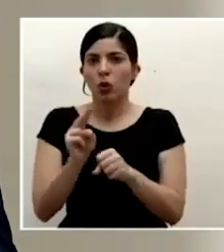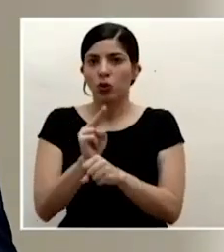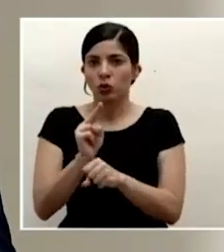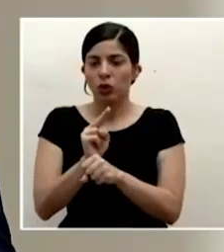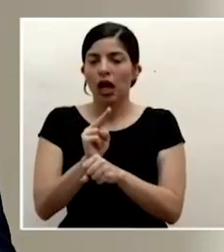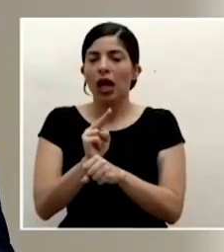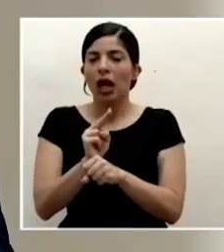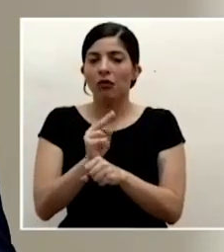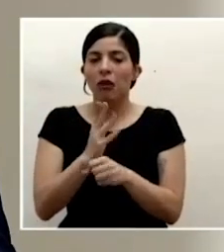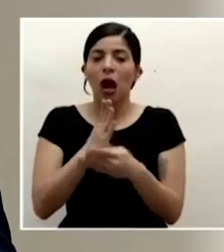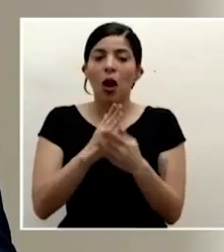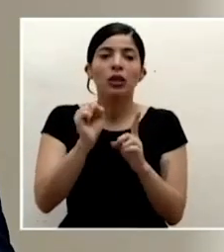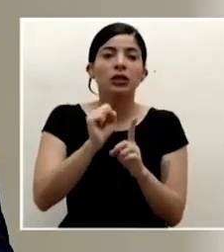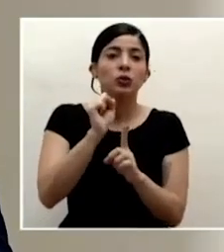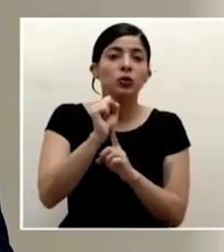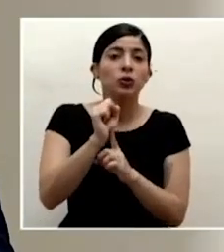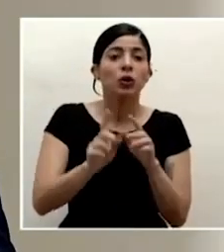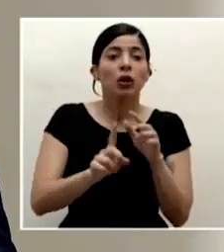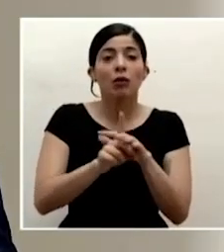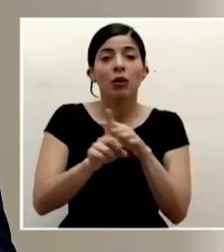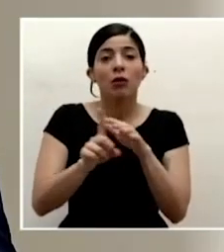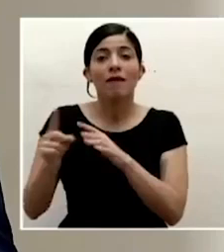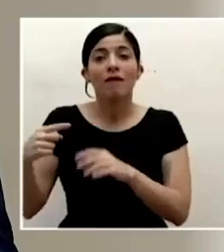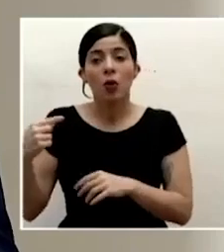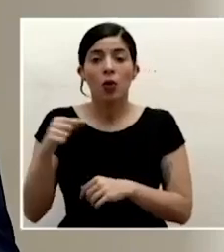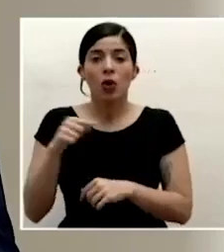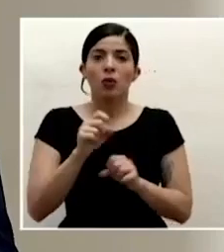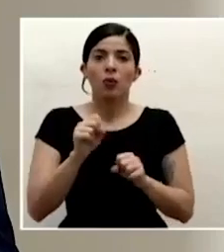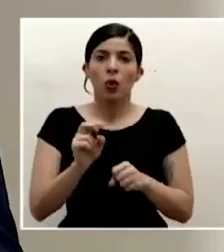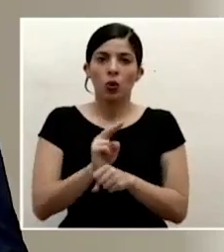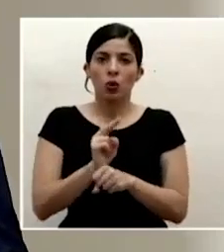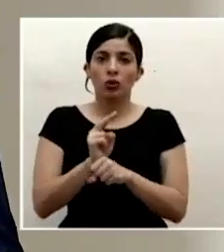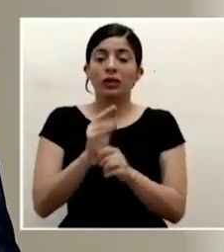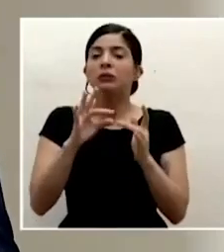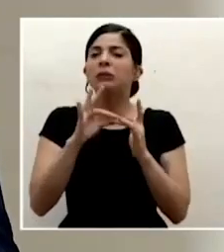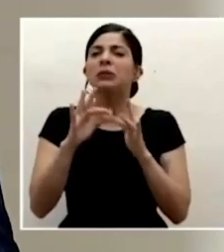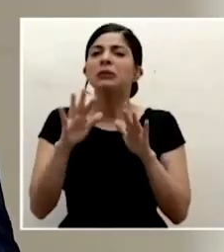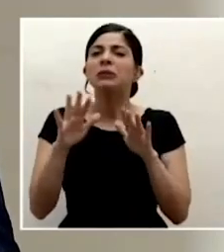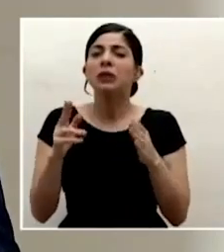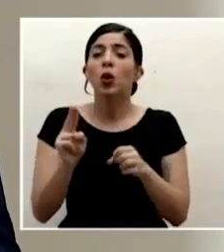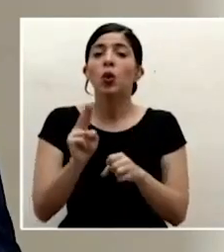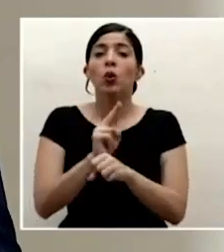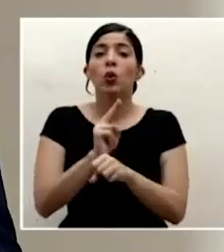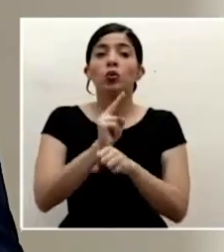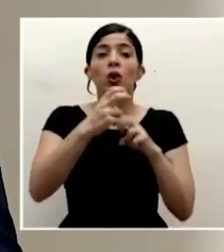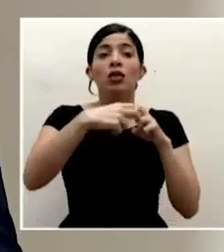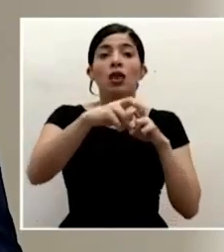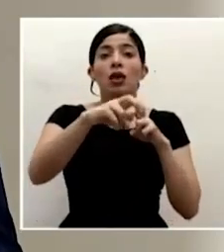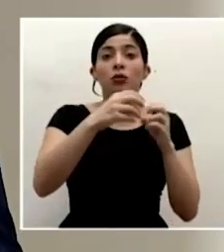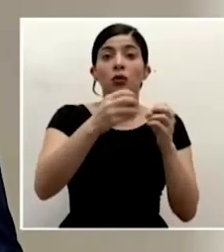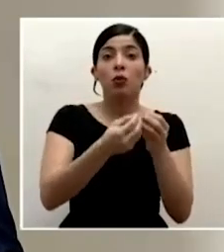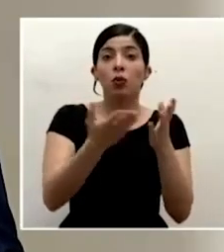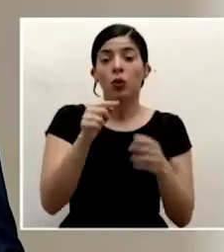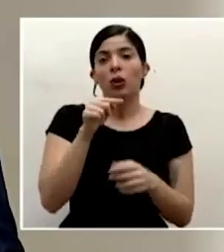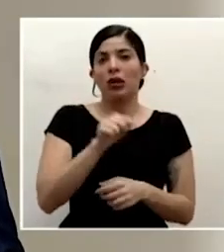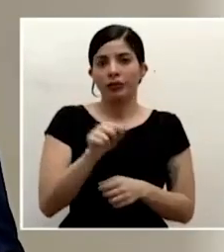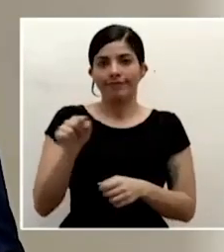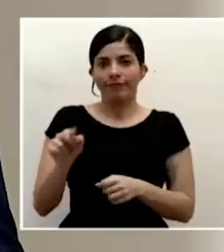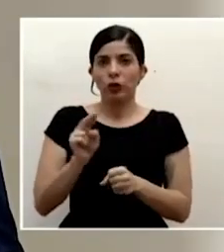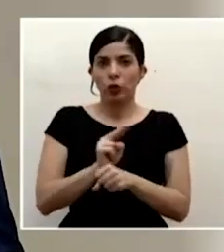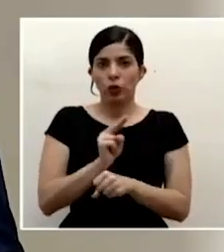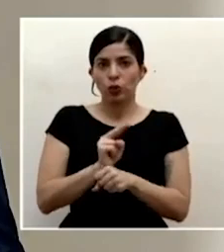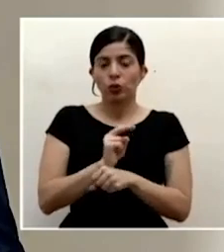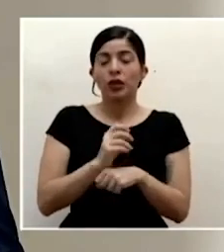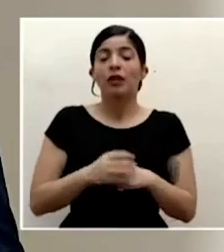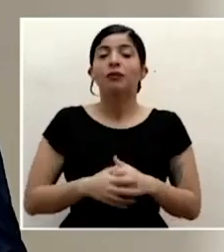presentar con mucha frecuencia, que sobre todo es en el uso de transporte público, en el